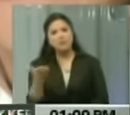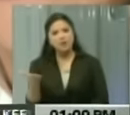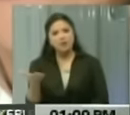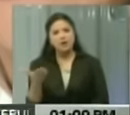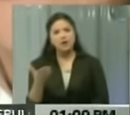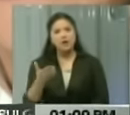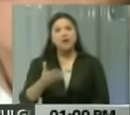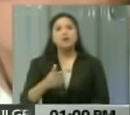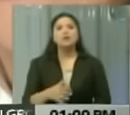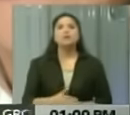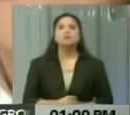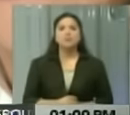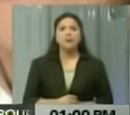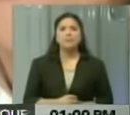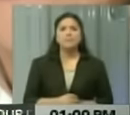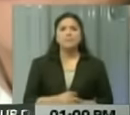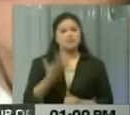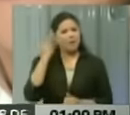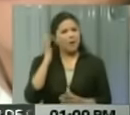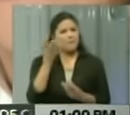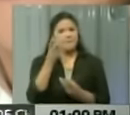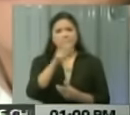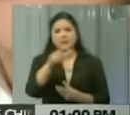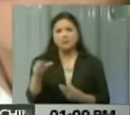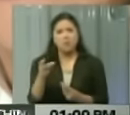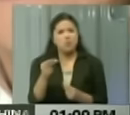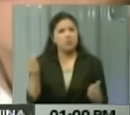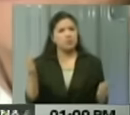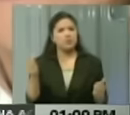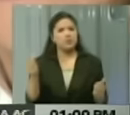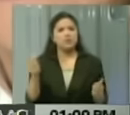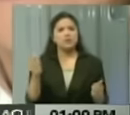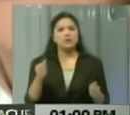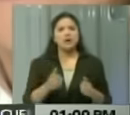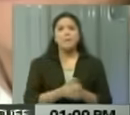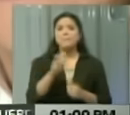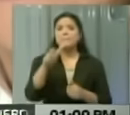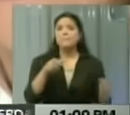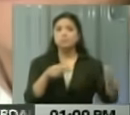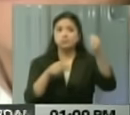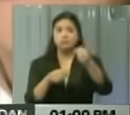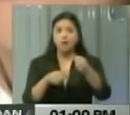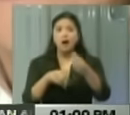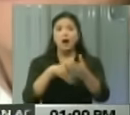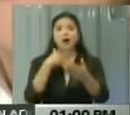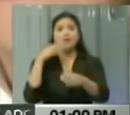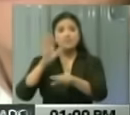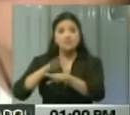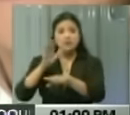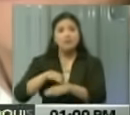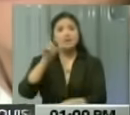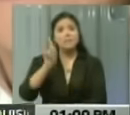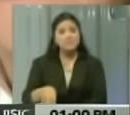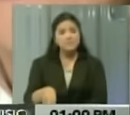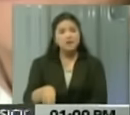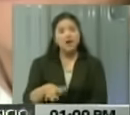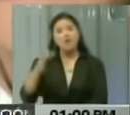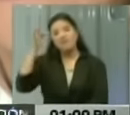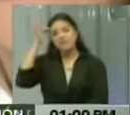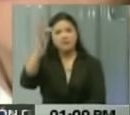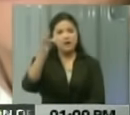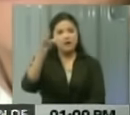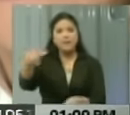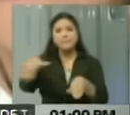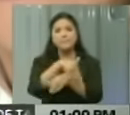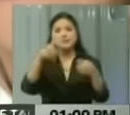presuntos desaparecieron. Son consultados por parte de estas designaciones anunciadas, también por parte de la Fiscalía del